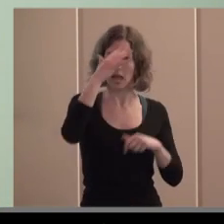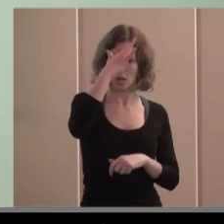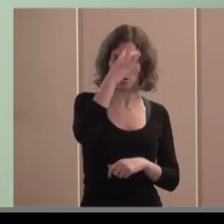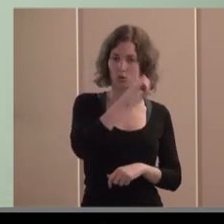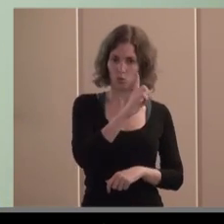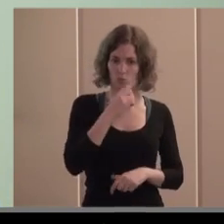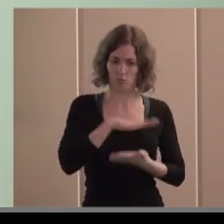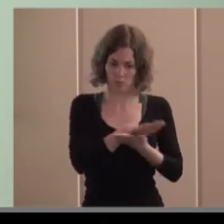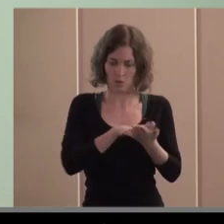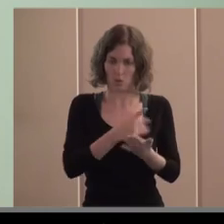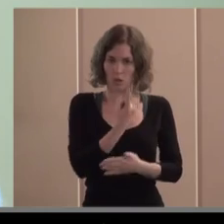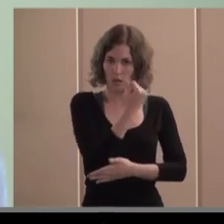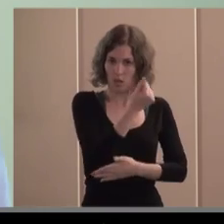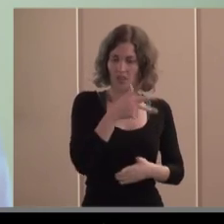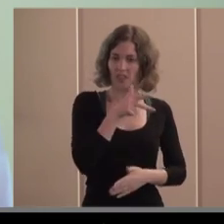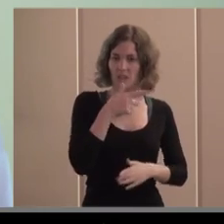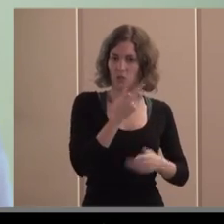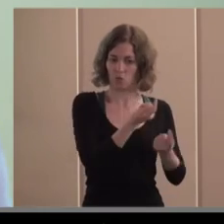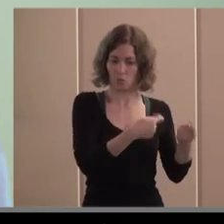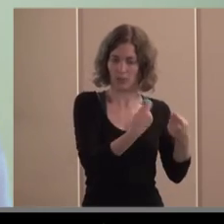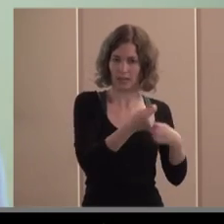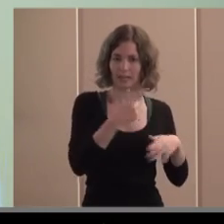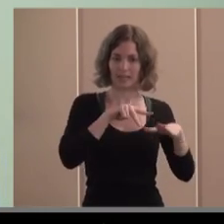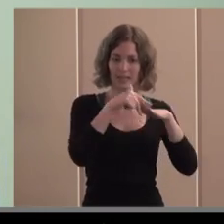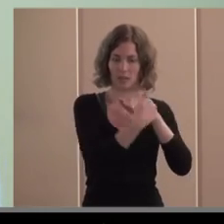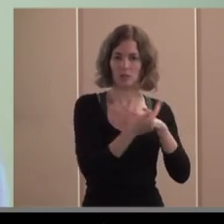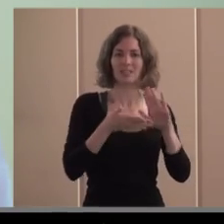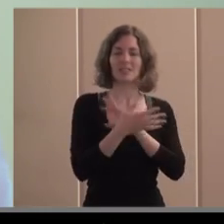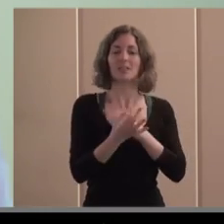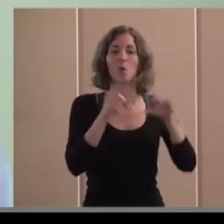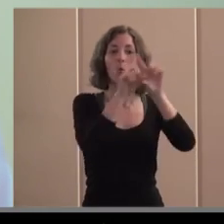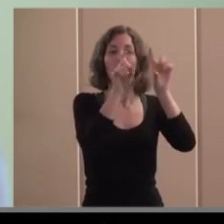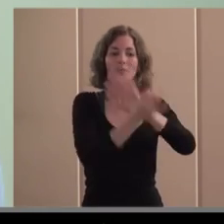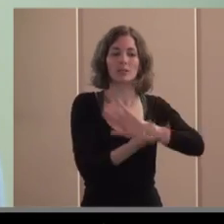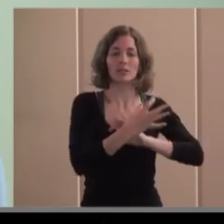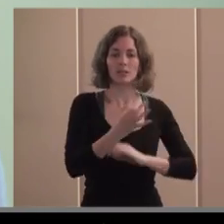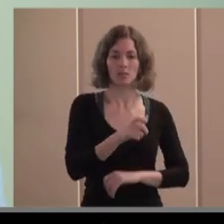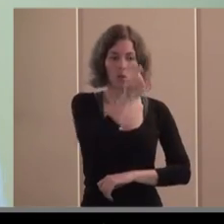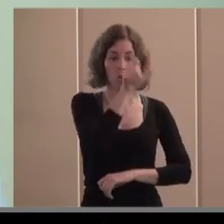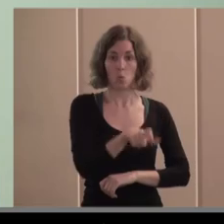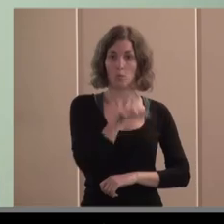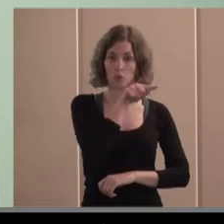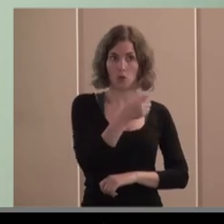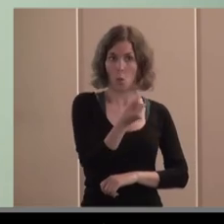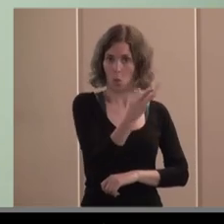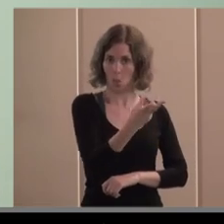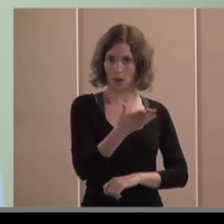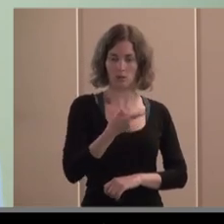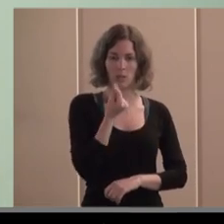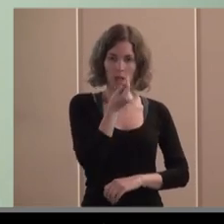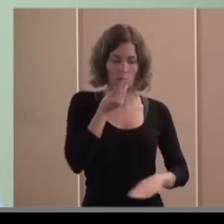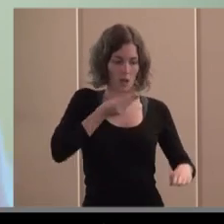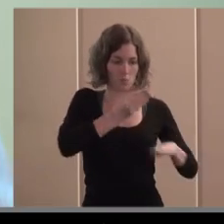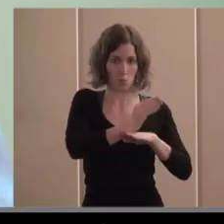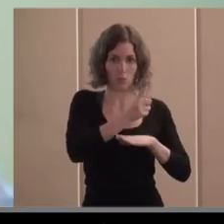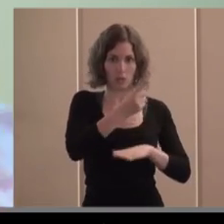por acciones es decir una empresa que está generada por un señor o unos señores que han puesto un dinero y que espera legítimamente recuperar ese dinero